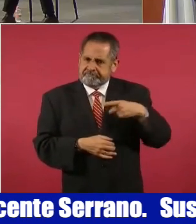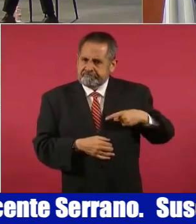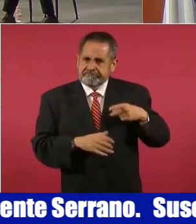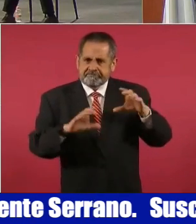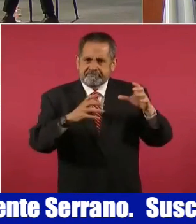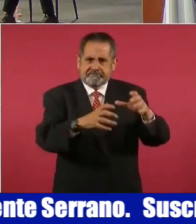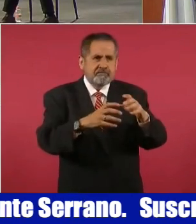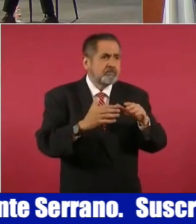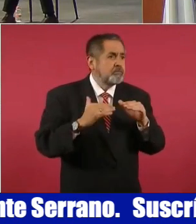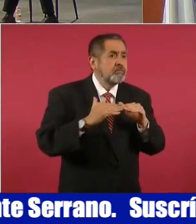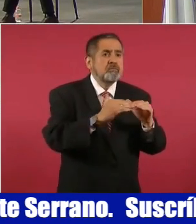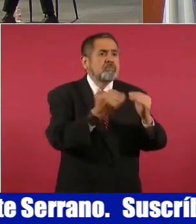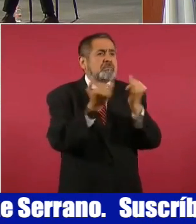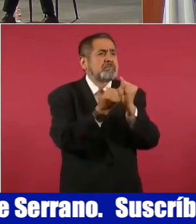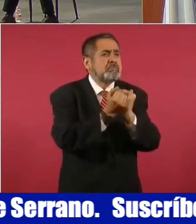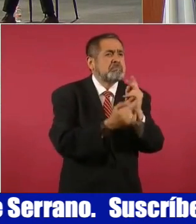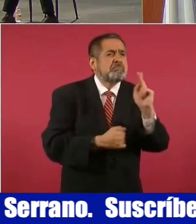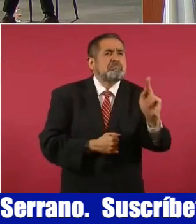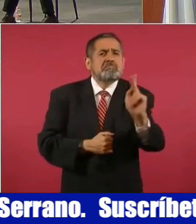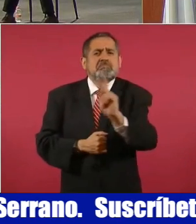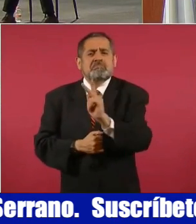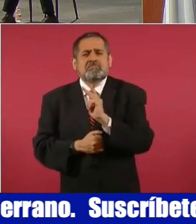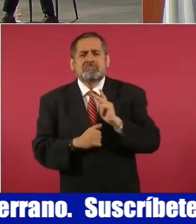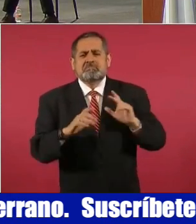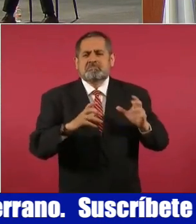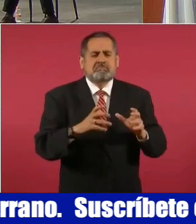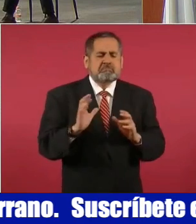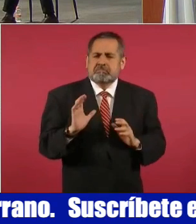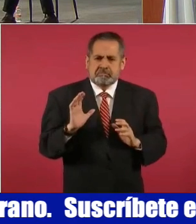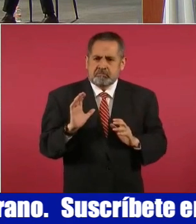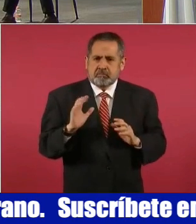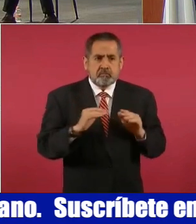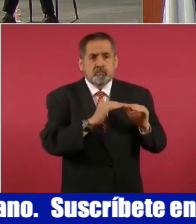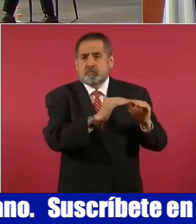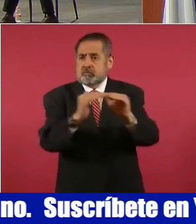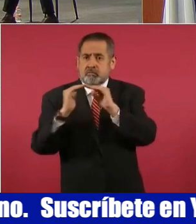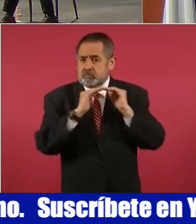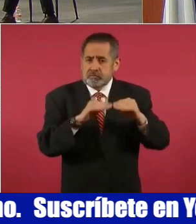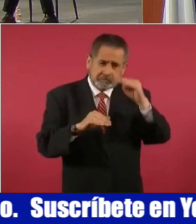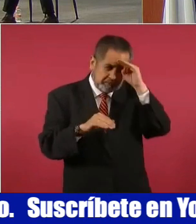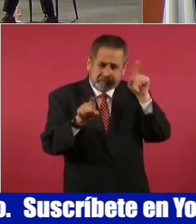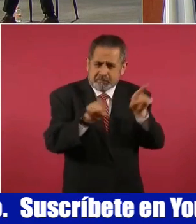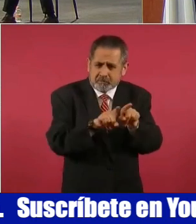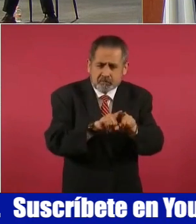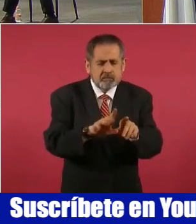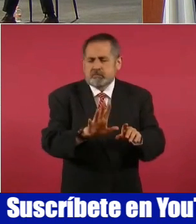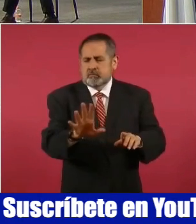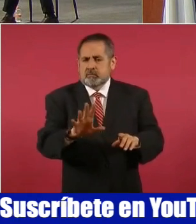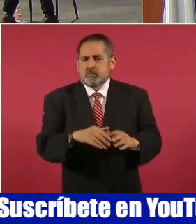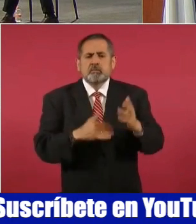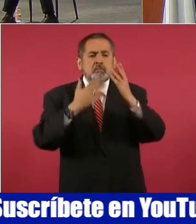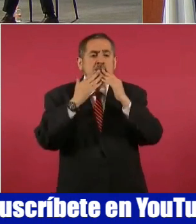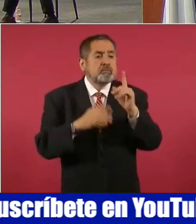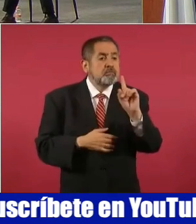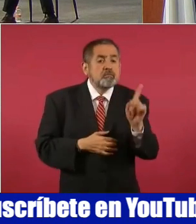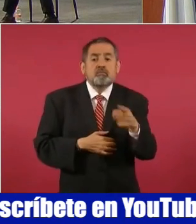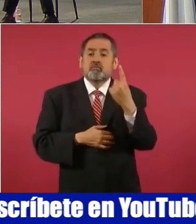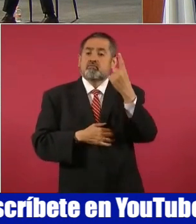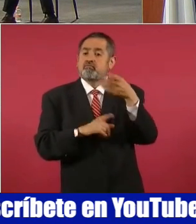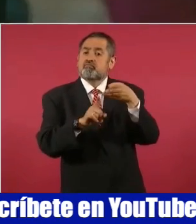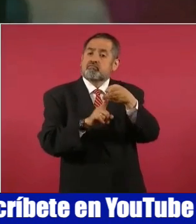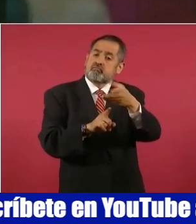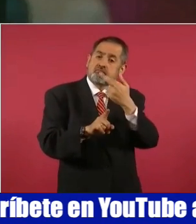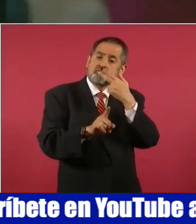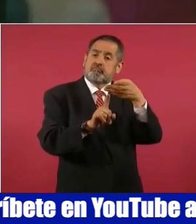seremos idénticos, porque tampoco hay que todos pensemos igual. No hay un solo modelo a seguir.